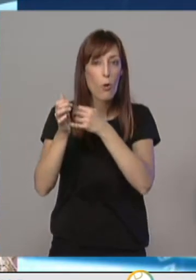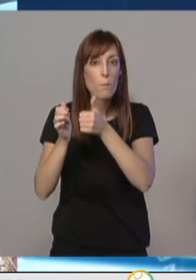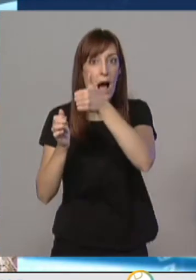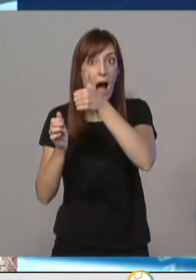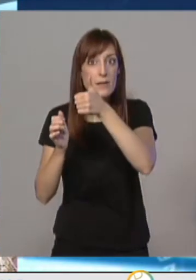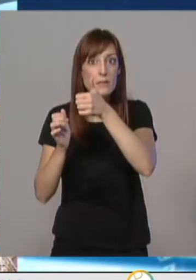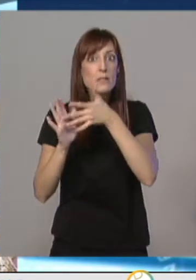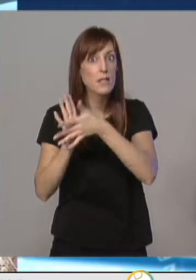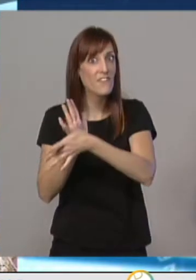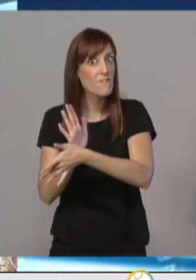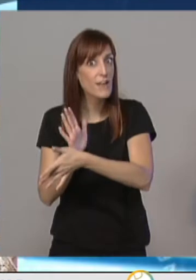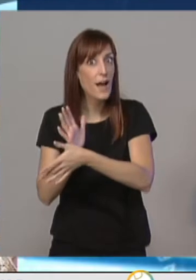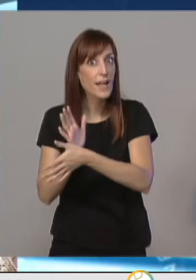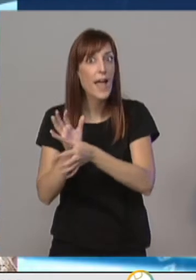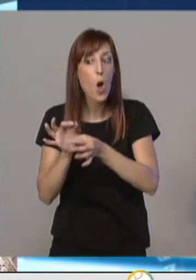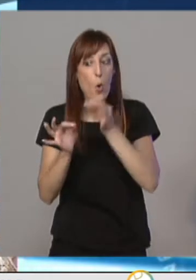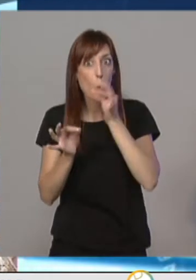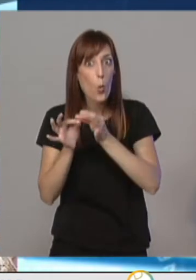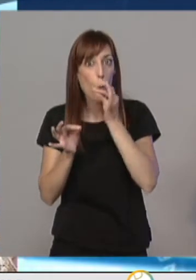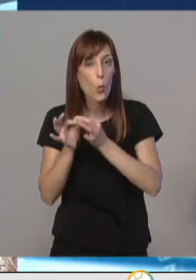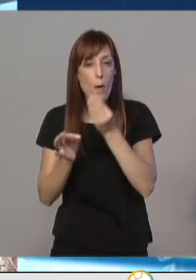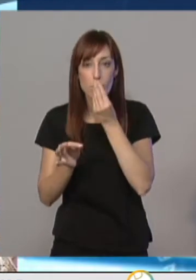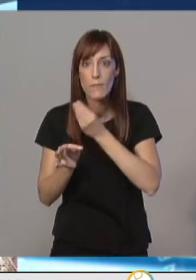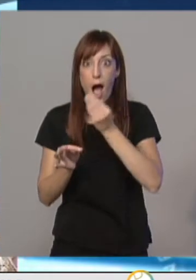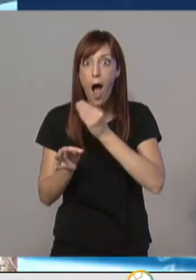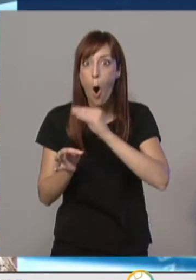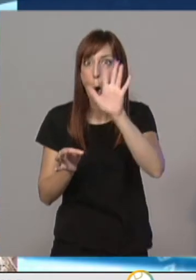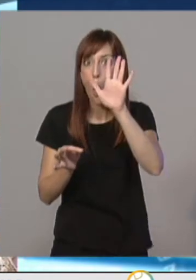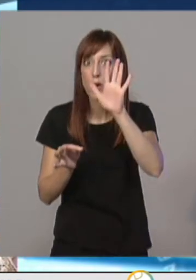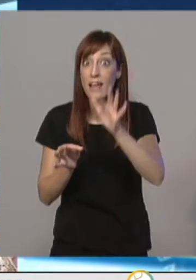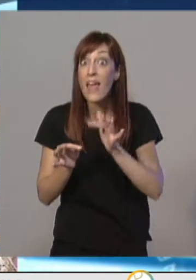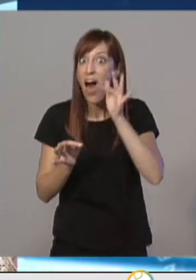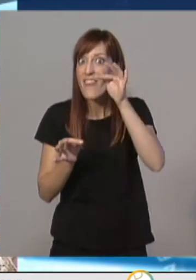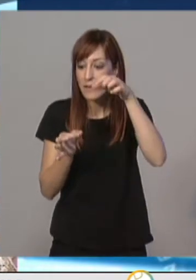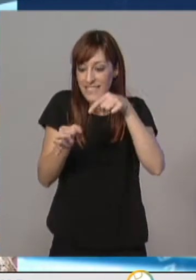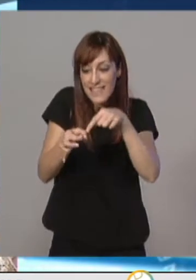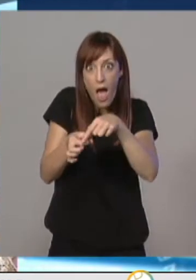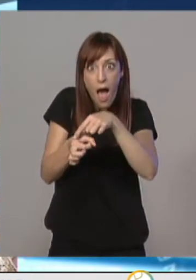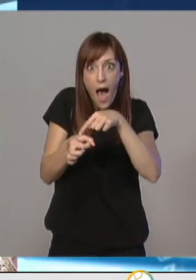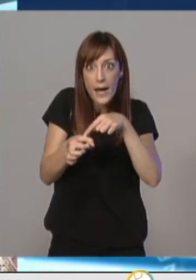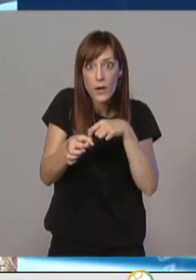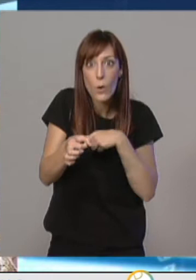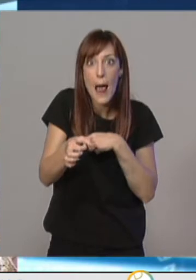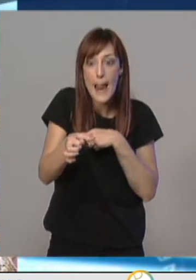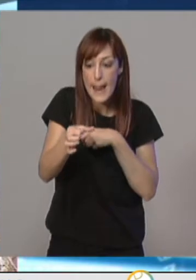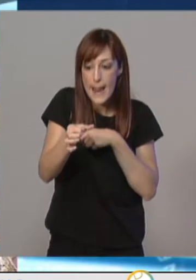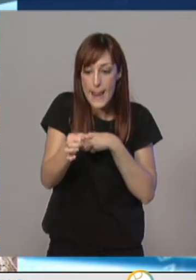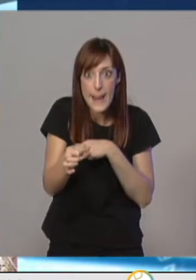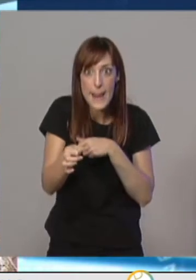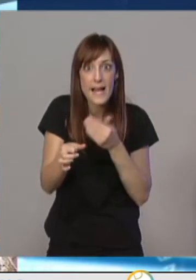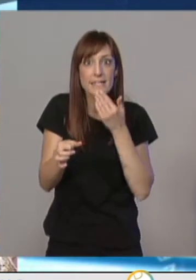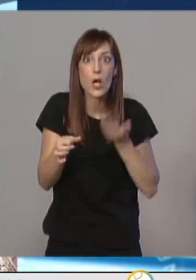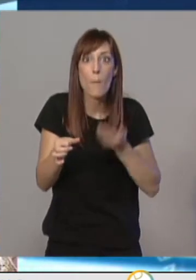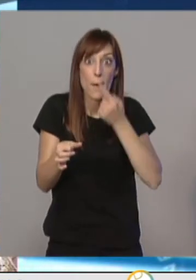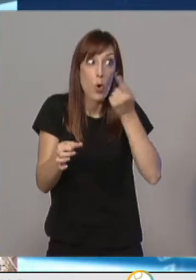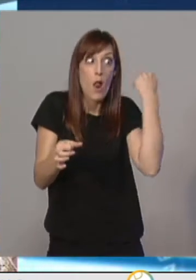la sanidad de la uva que fuera mucho mejor. Y muy especialmente a que esos granos de uva eran más pequeños que los de la pasada campaña... ...lo